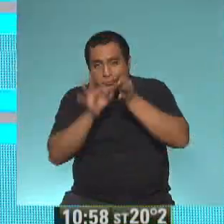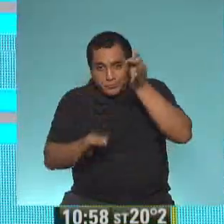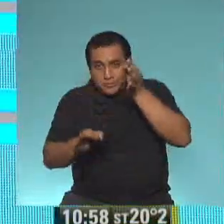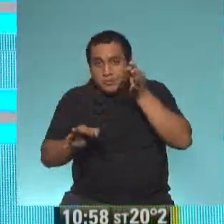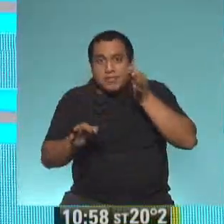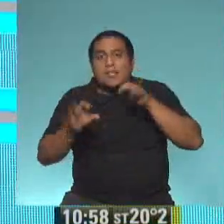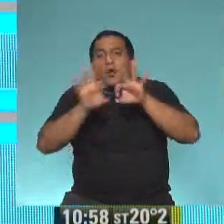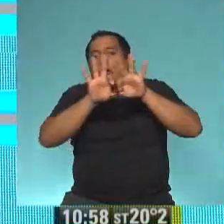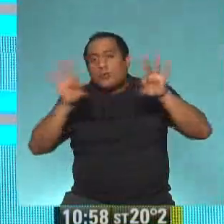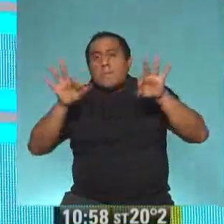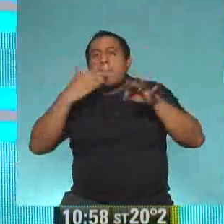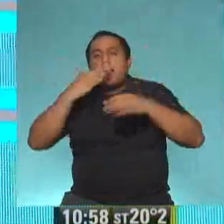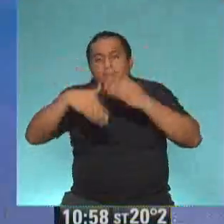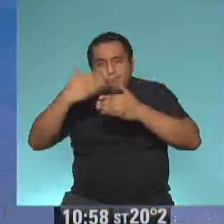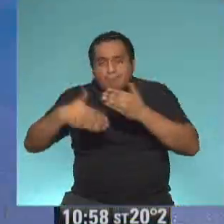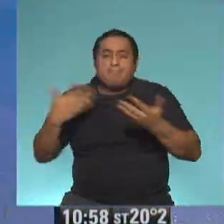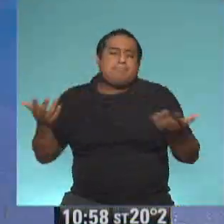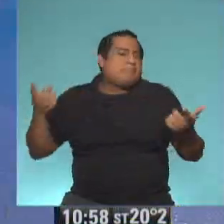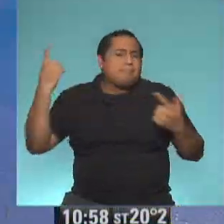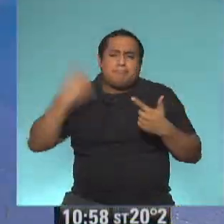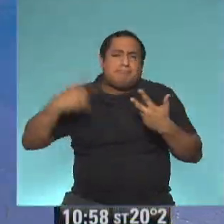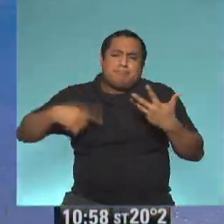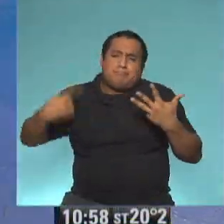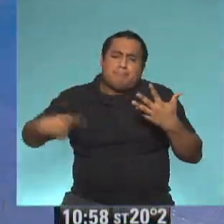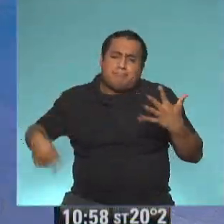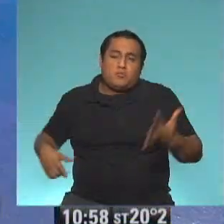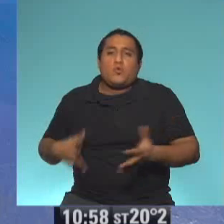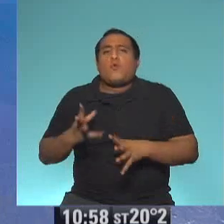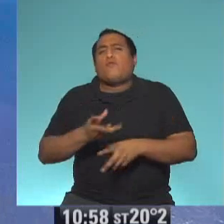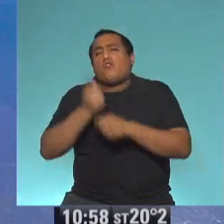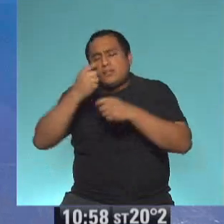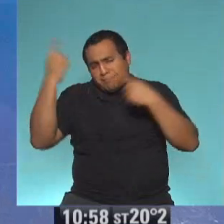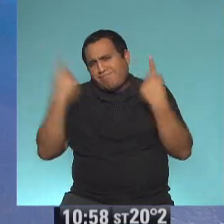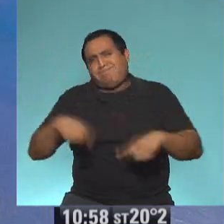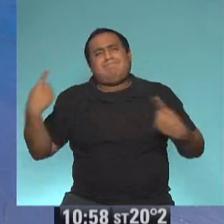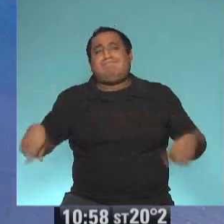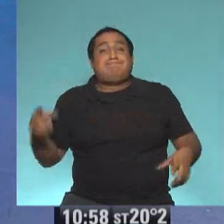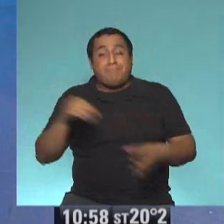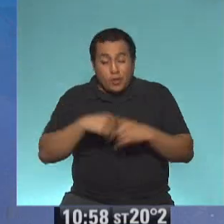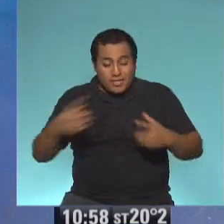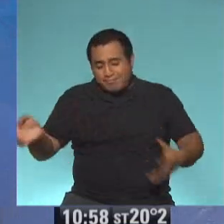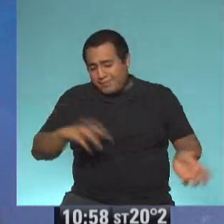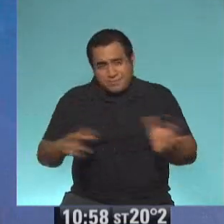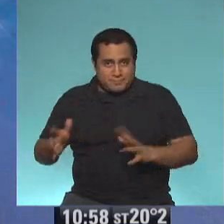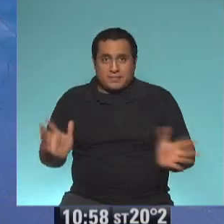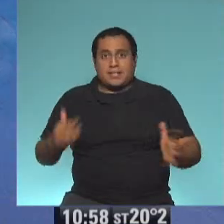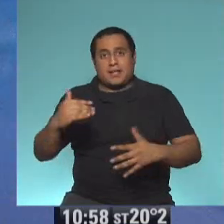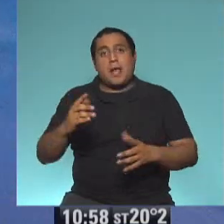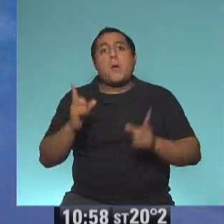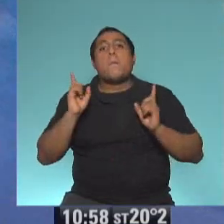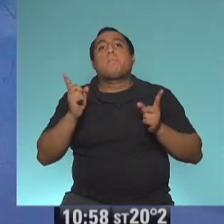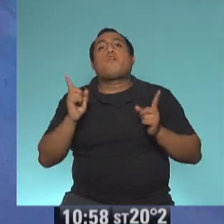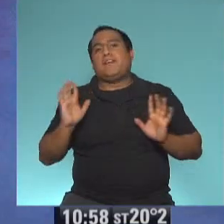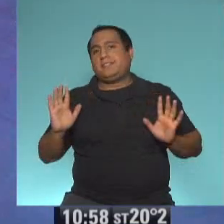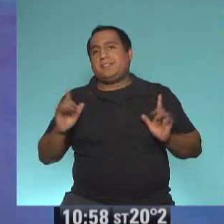Los rollitos de papel. rollitos de papel. Usamos siempre. Ahí está. Bolsas. Bien. Lo que ustedes tengan en casa siempre todo sirve en la cajita de las